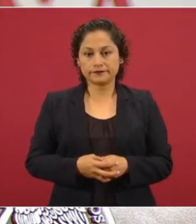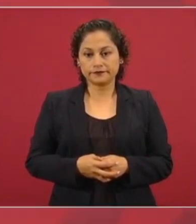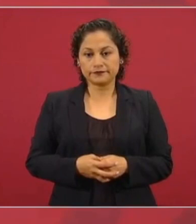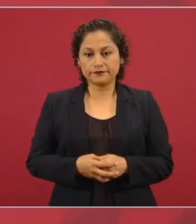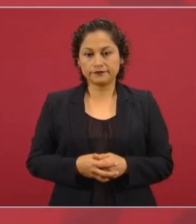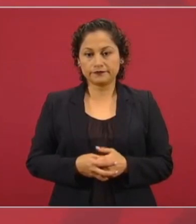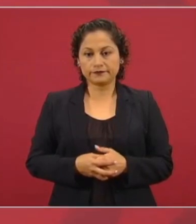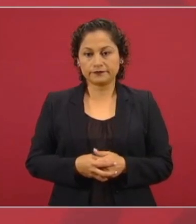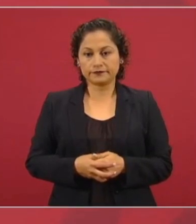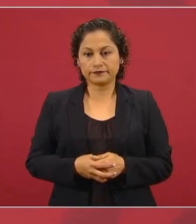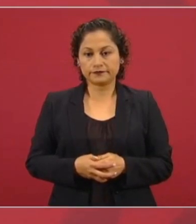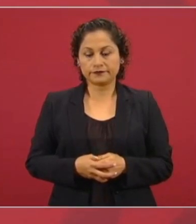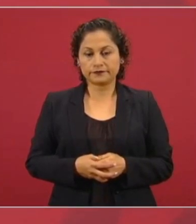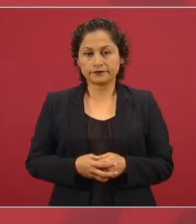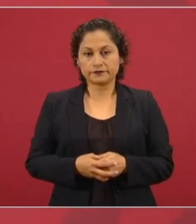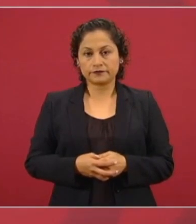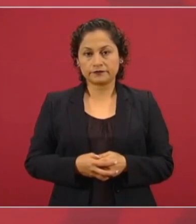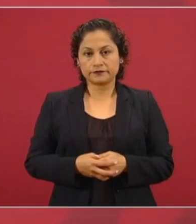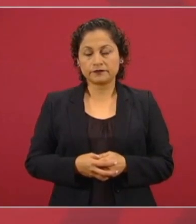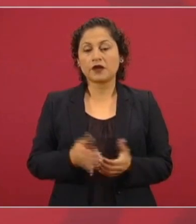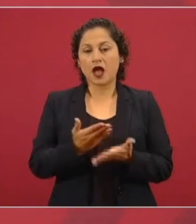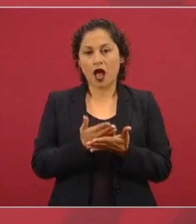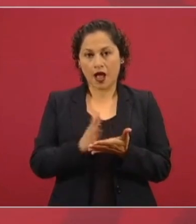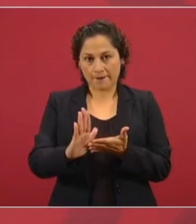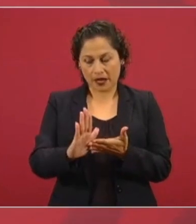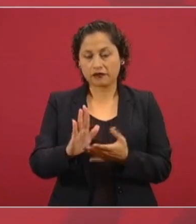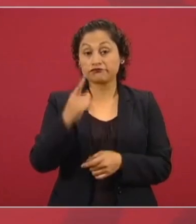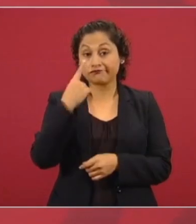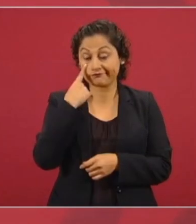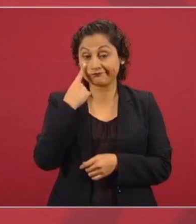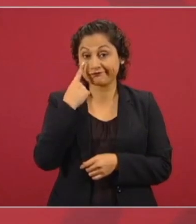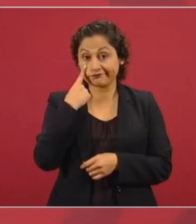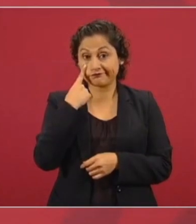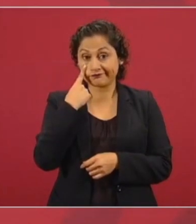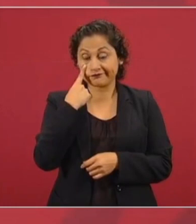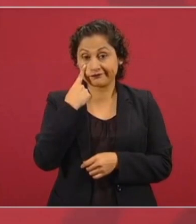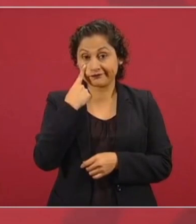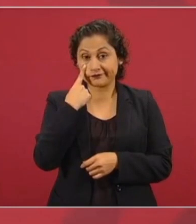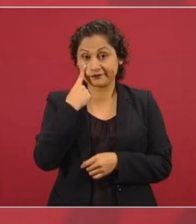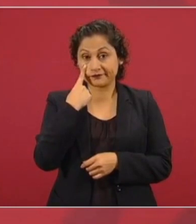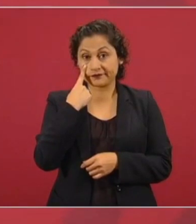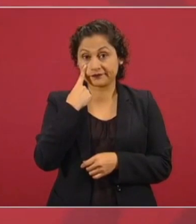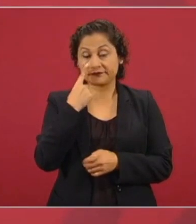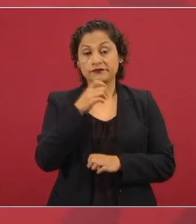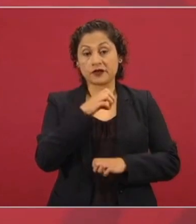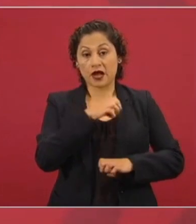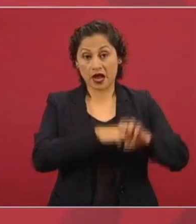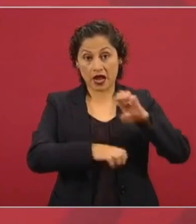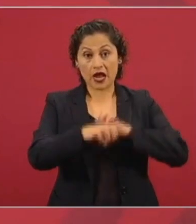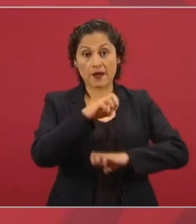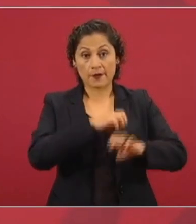todo esto explotaban o explotan